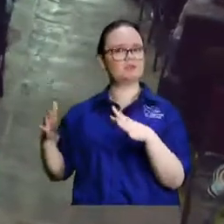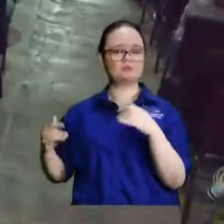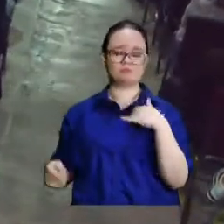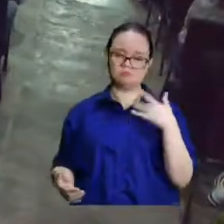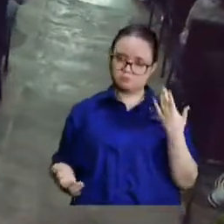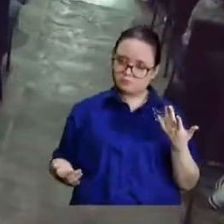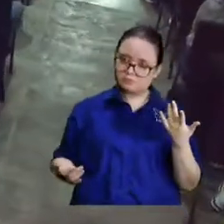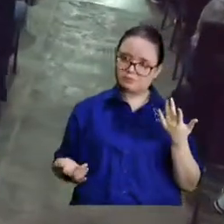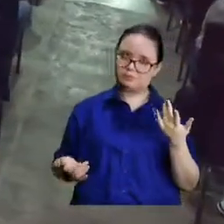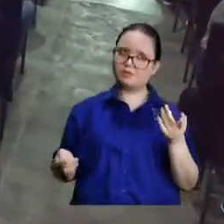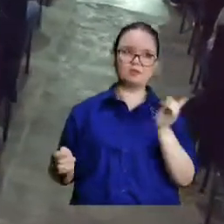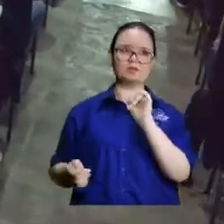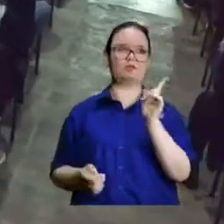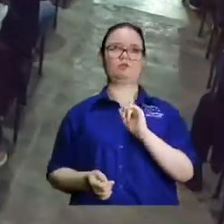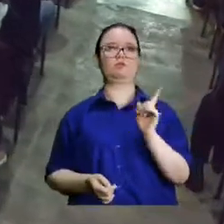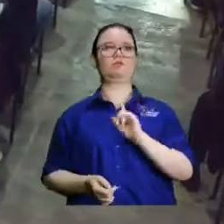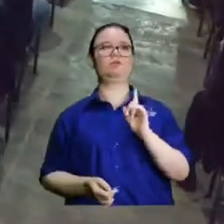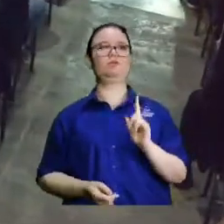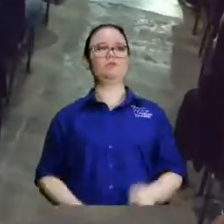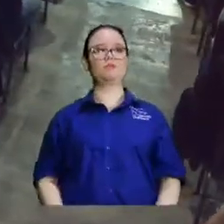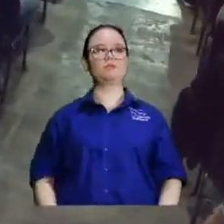imagínese ahí dice que me tengo que callar